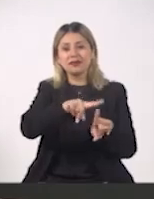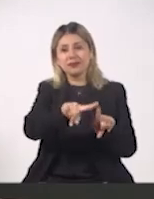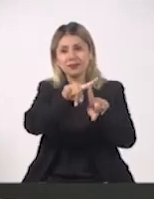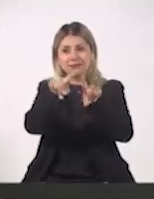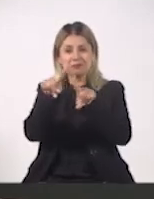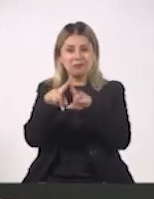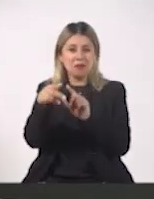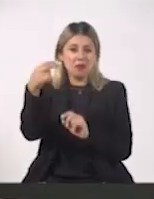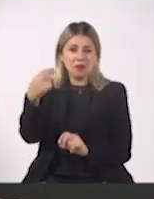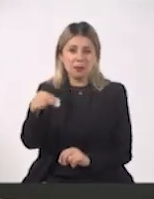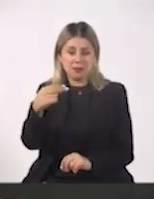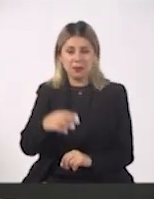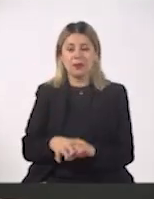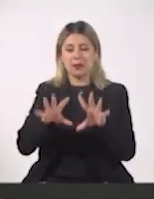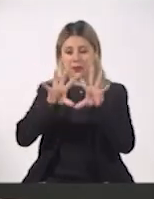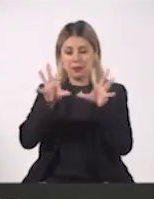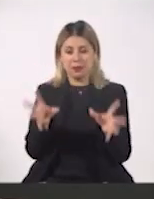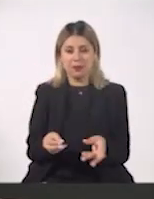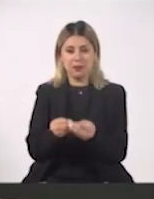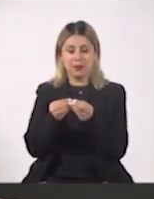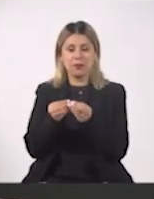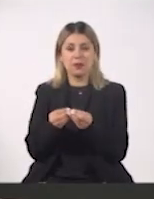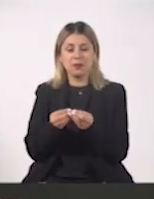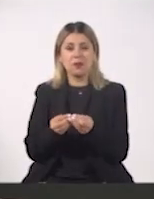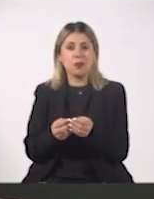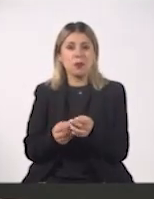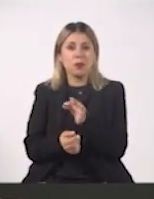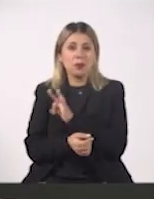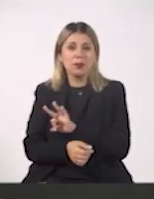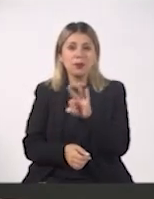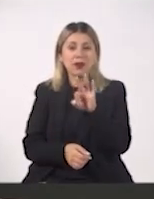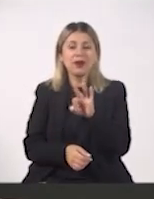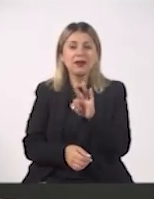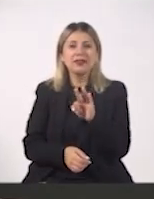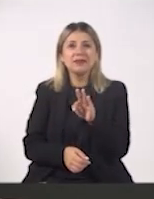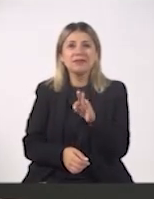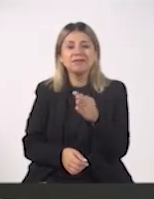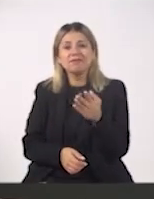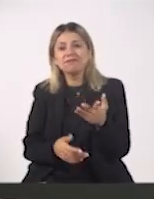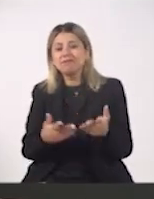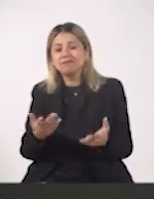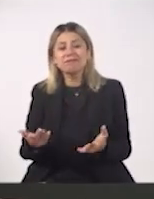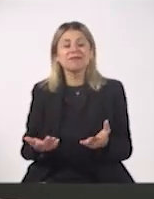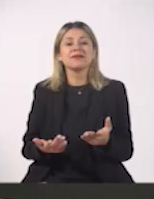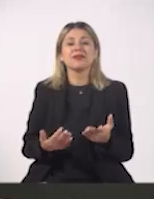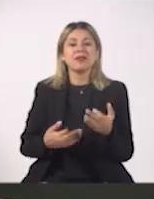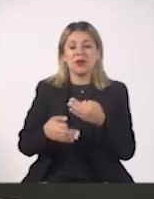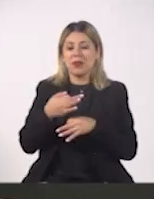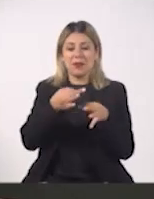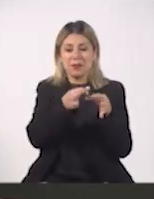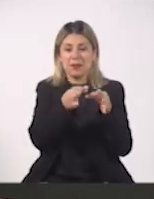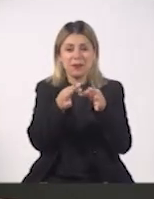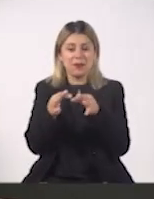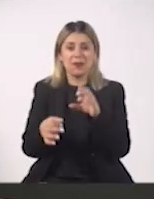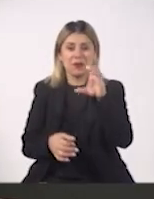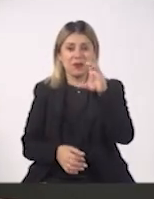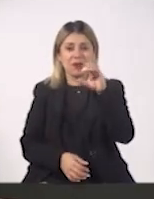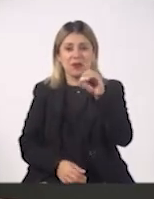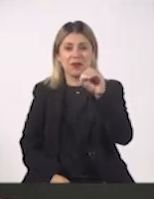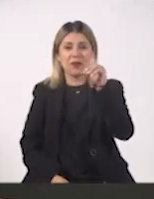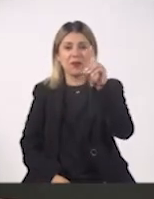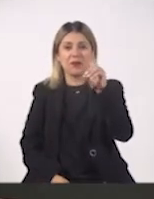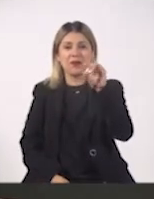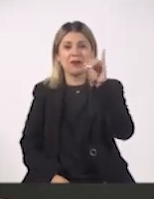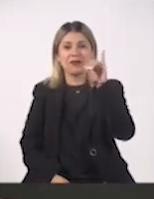distinta. Pero en general, la plataforma, digamos, que le da sustento a todo esto, se llama CODI y es